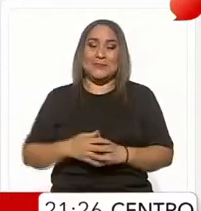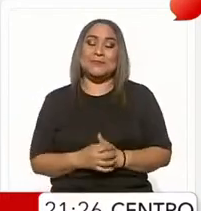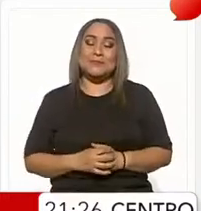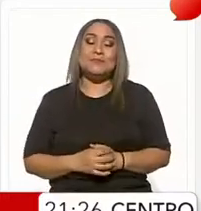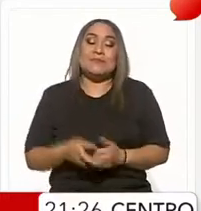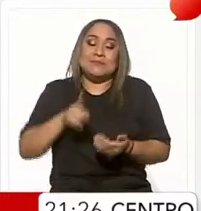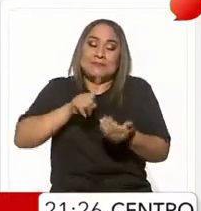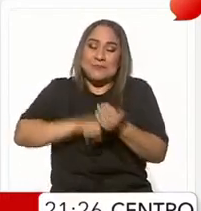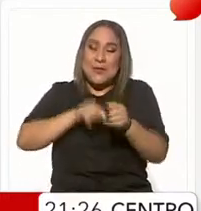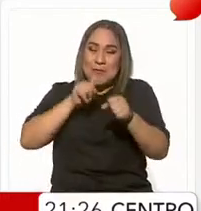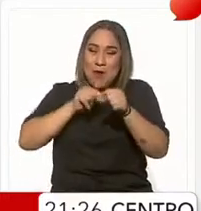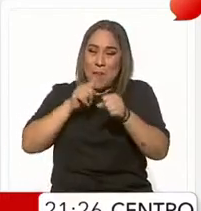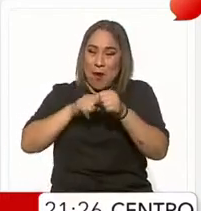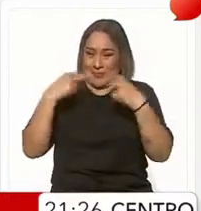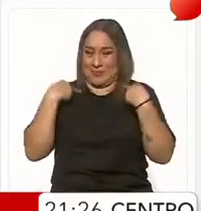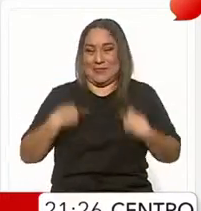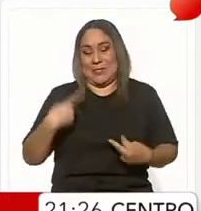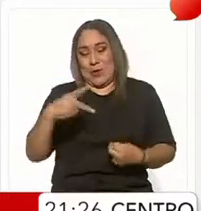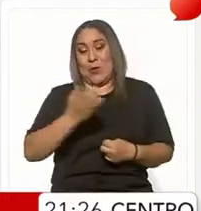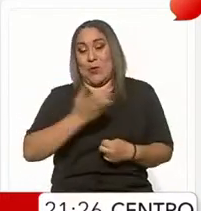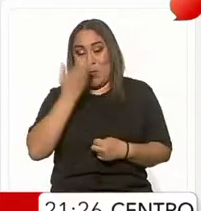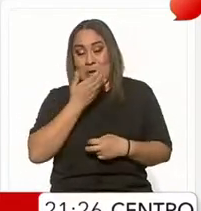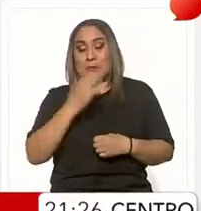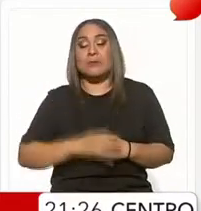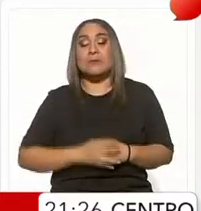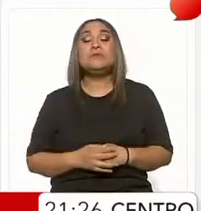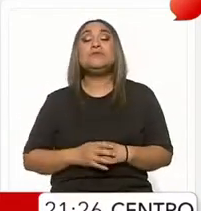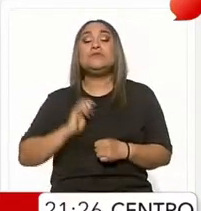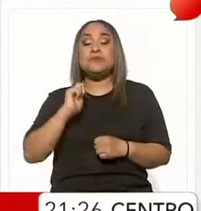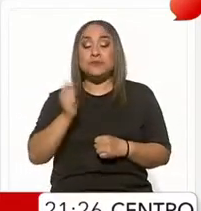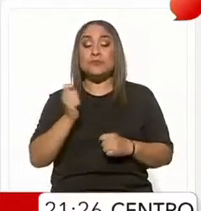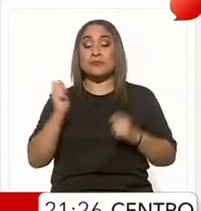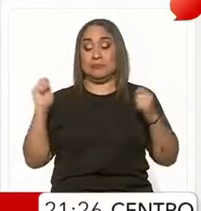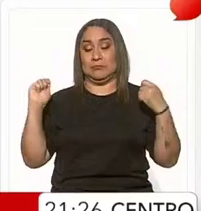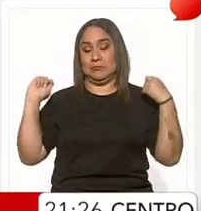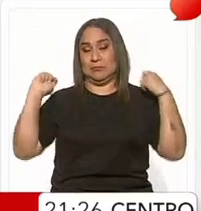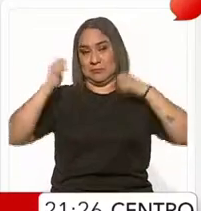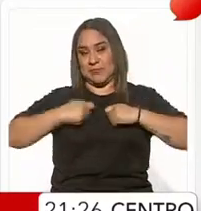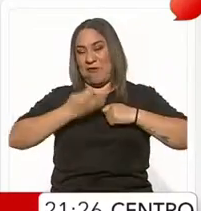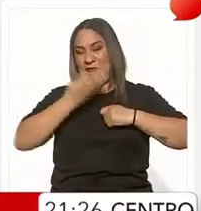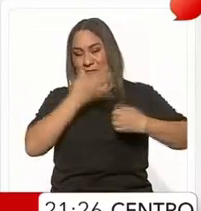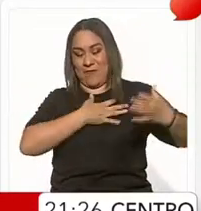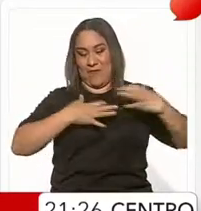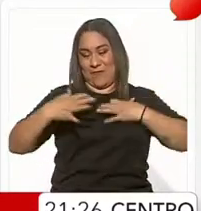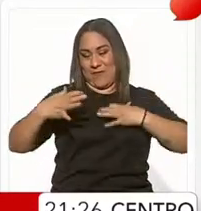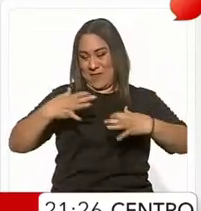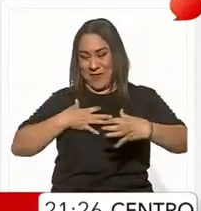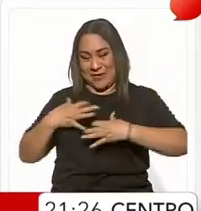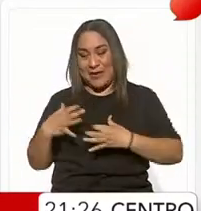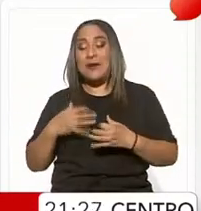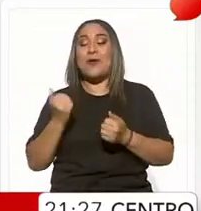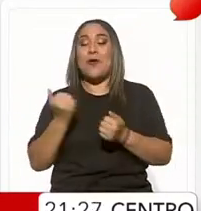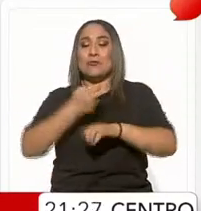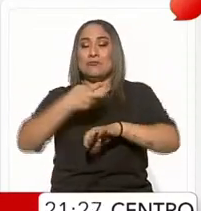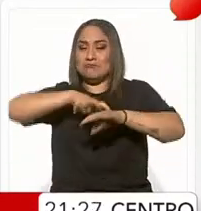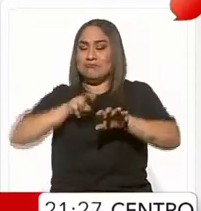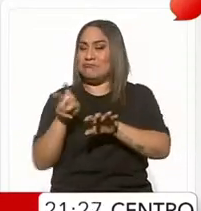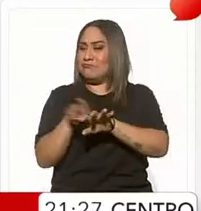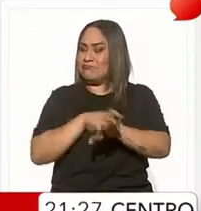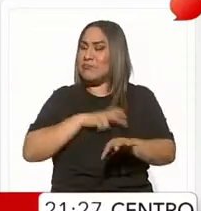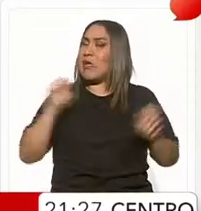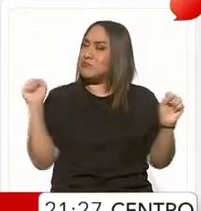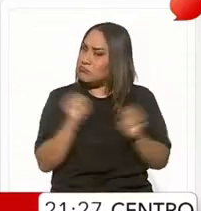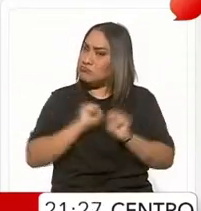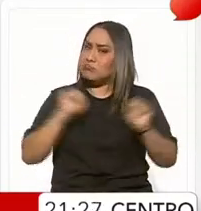llenas de color. De camiseta, sus chales bordados de flores y sus incomparables guaraches a prueba de